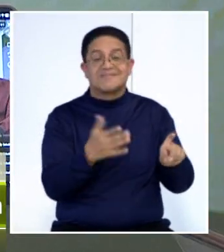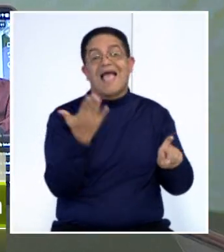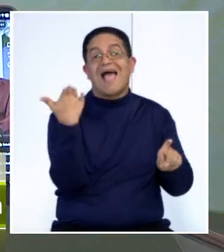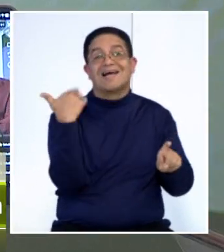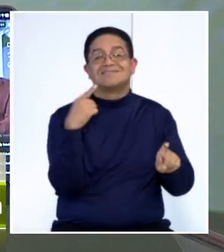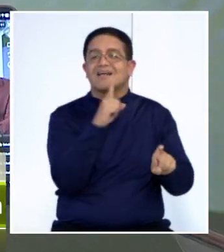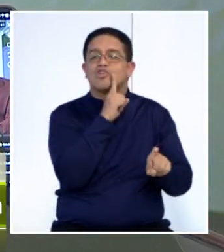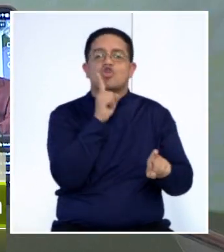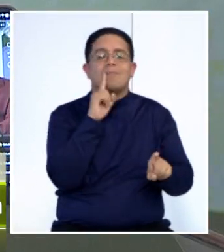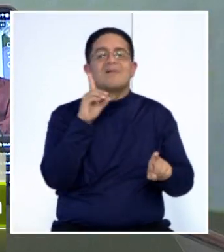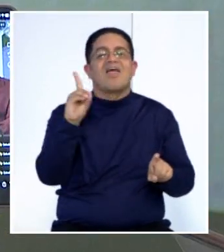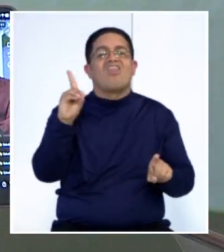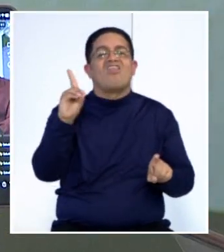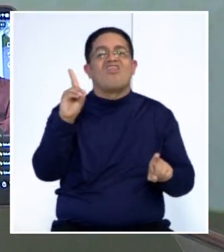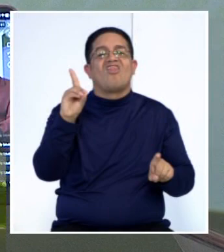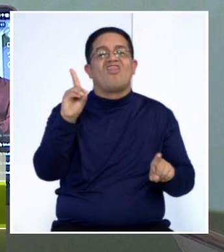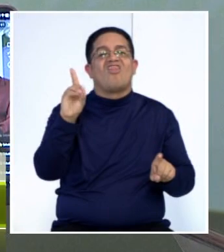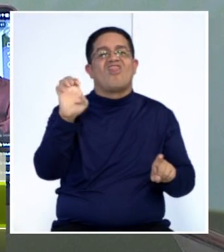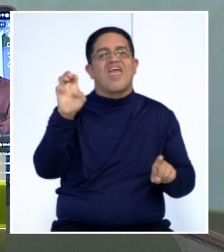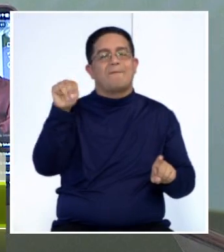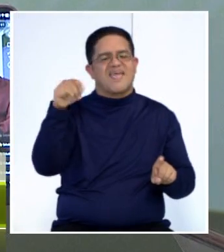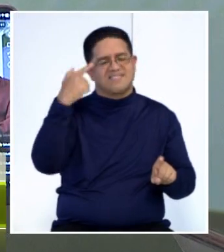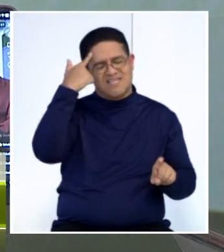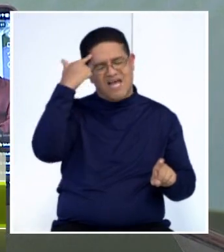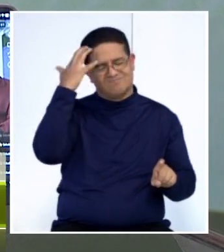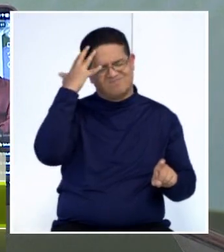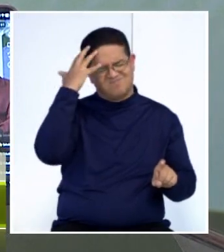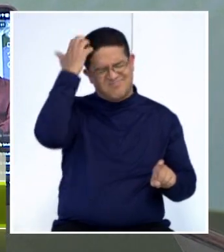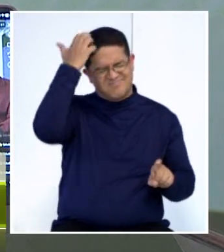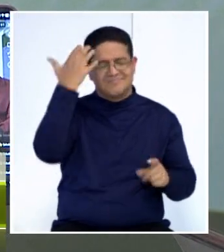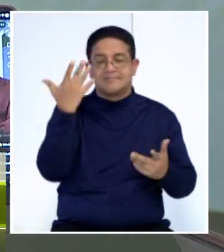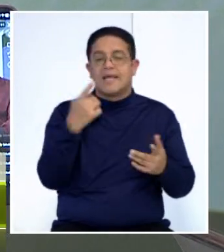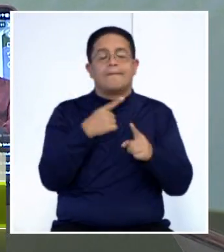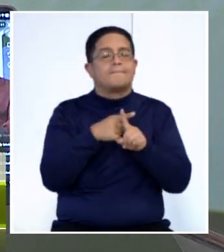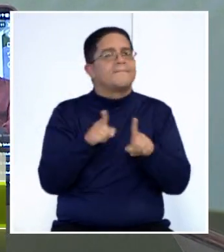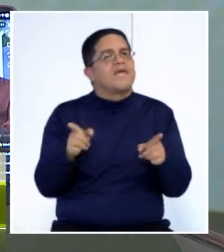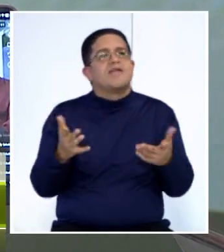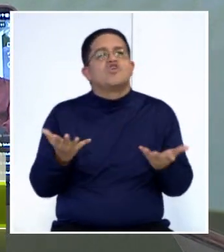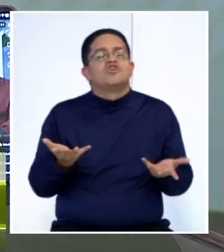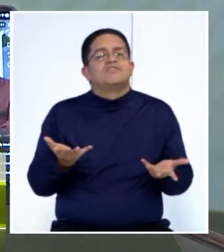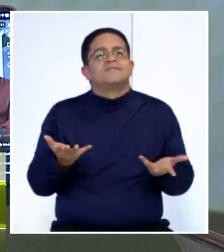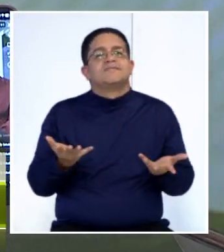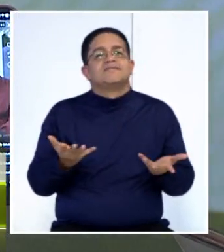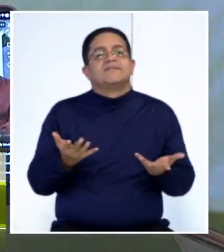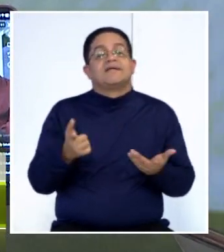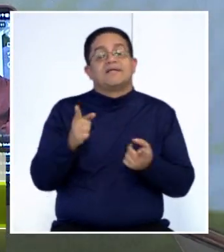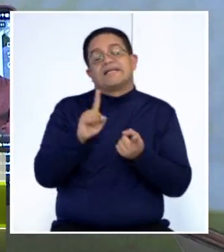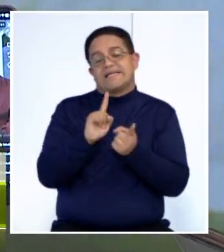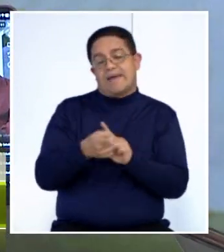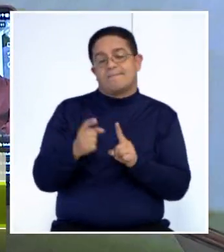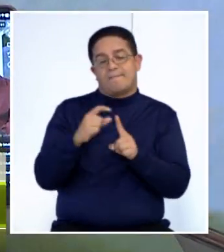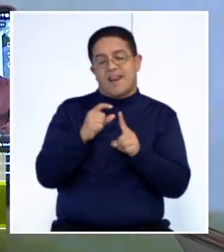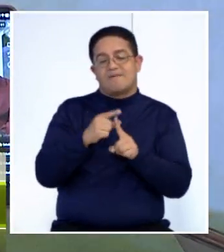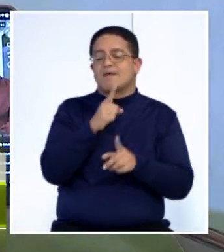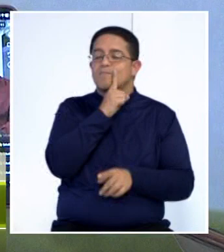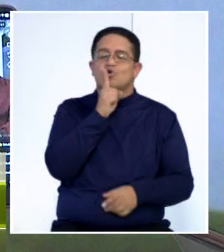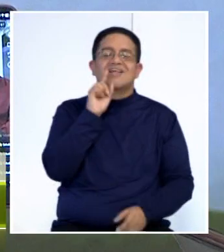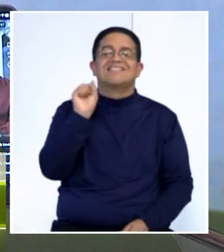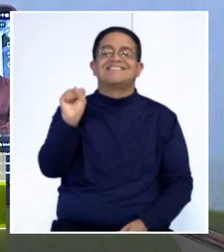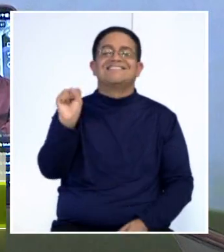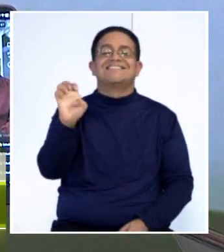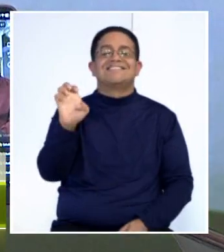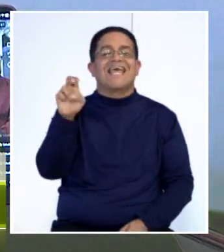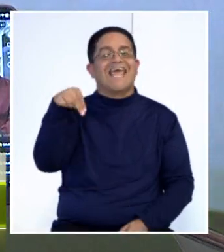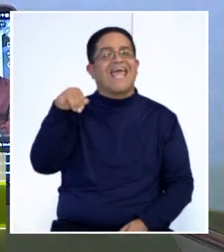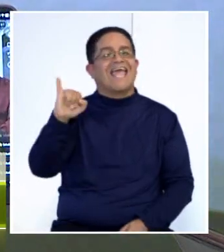término de demencia senil, pero se ha dejado de usar por algo semántico, que es que asocia la senilidad con la